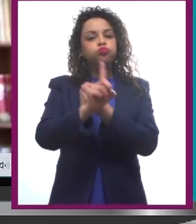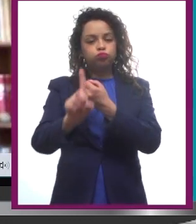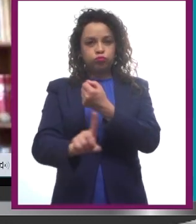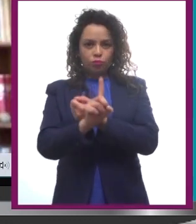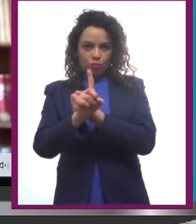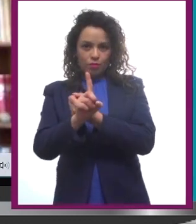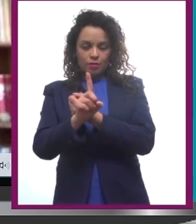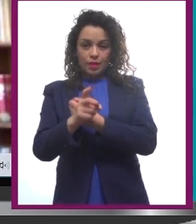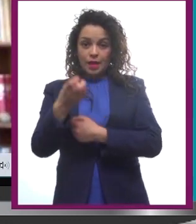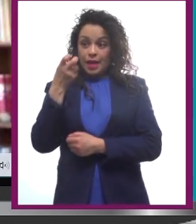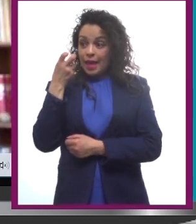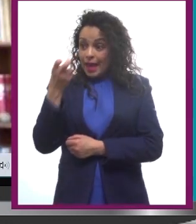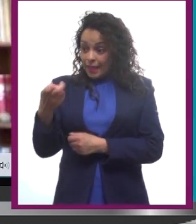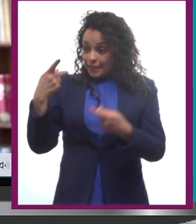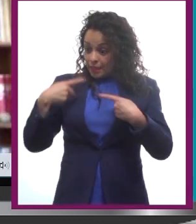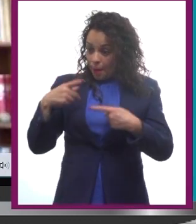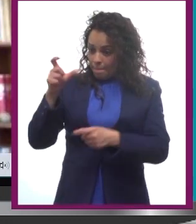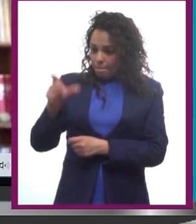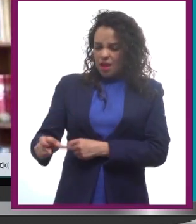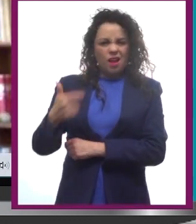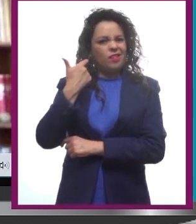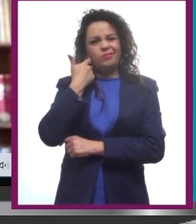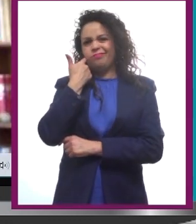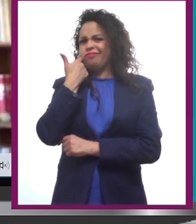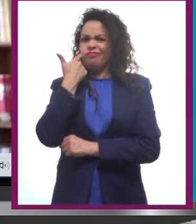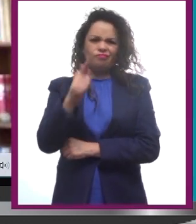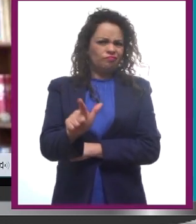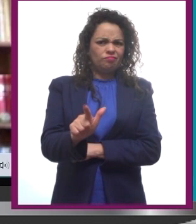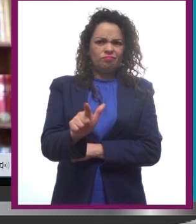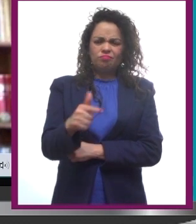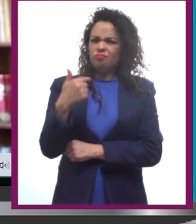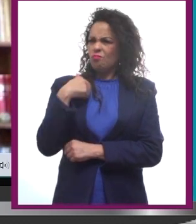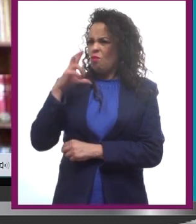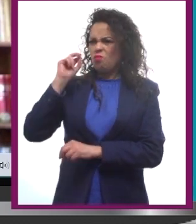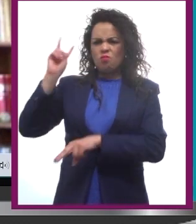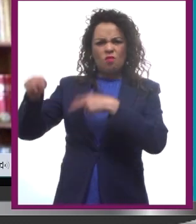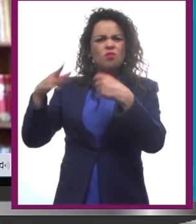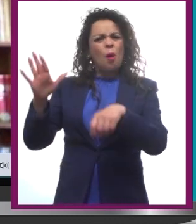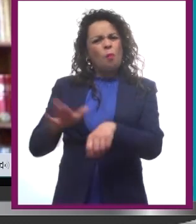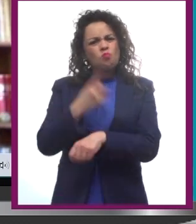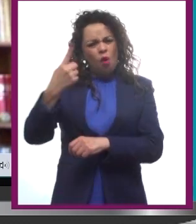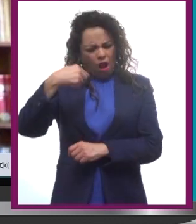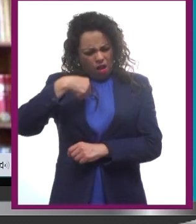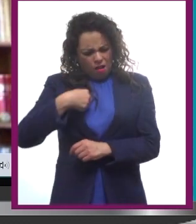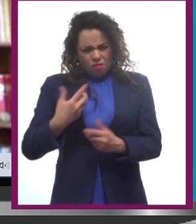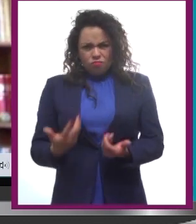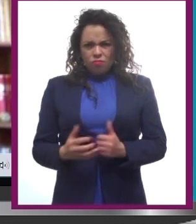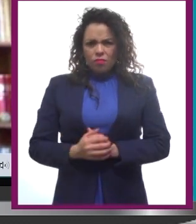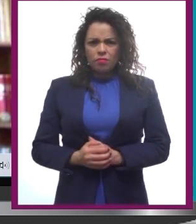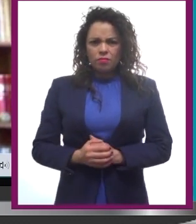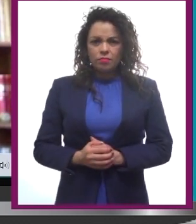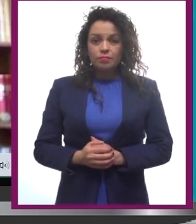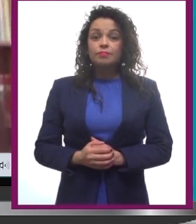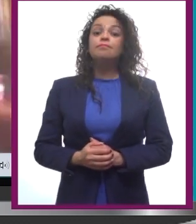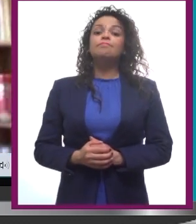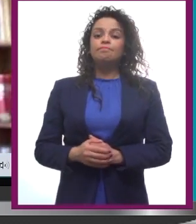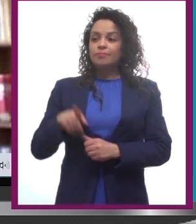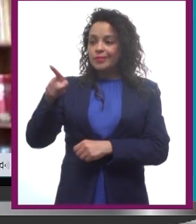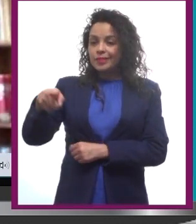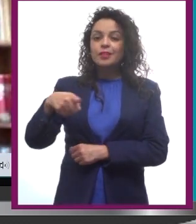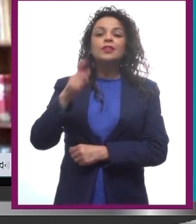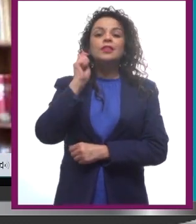Primeramente, ese personaje se niega, ¿no? Dice, no, yo no quiero ir, ¿por qué me toca a mí? Y hay algo que lo fuerza a